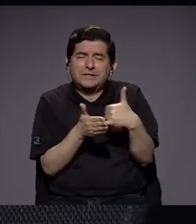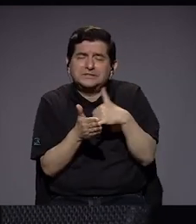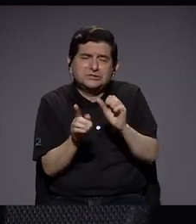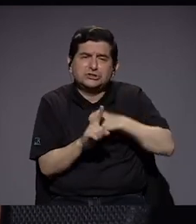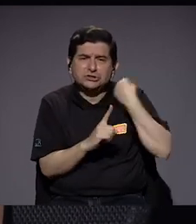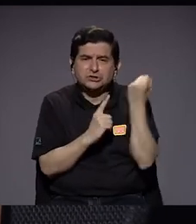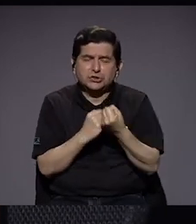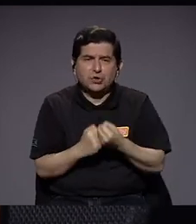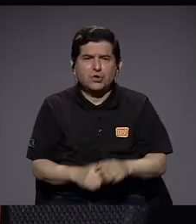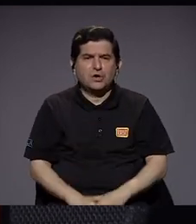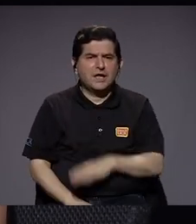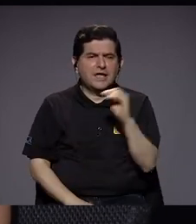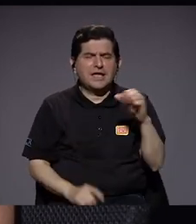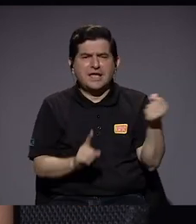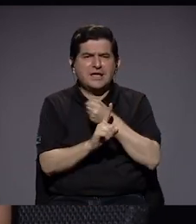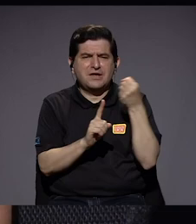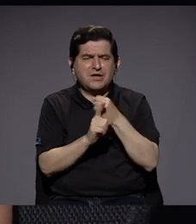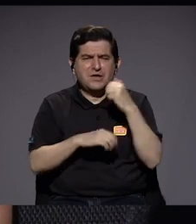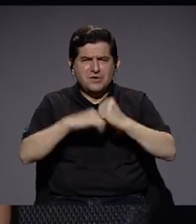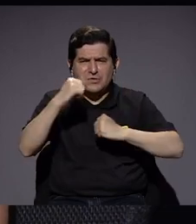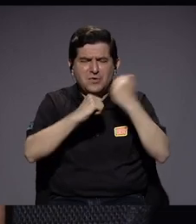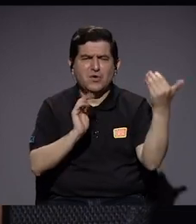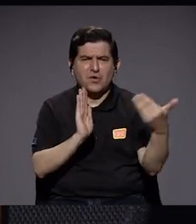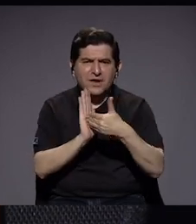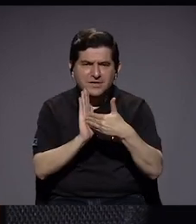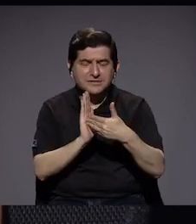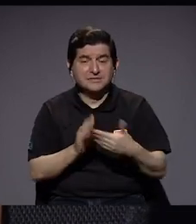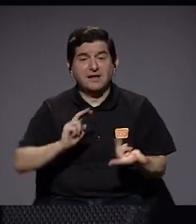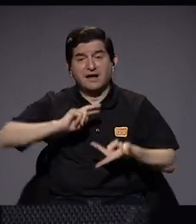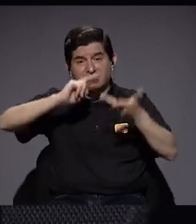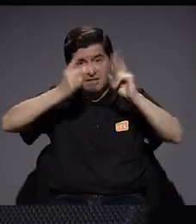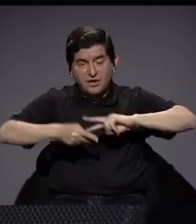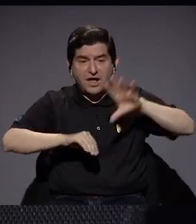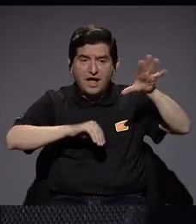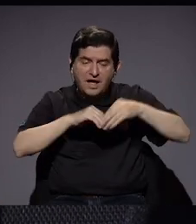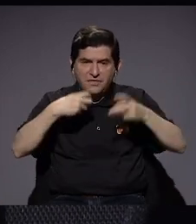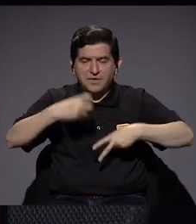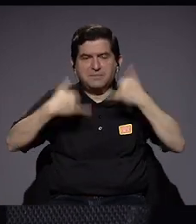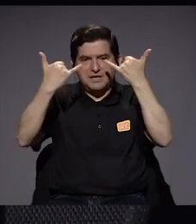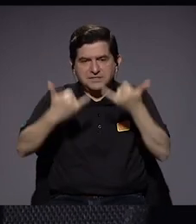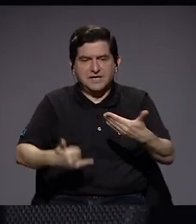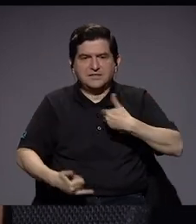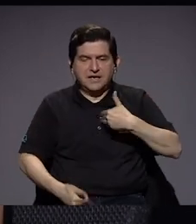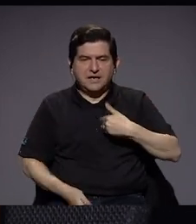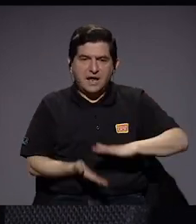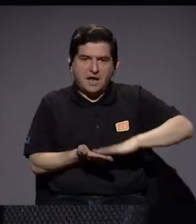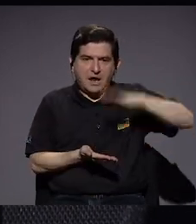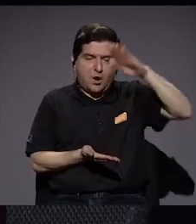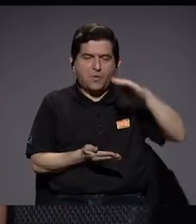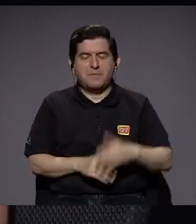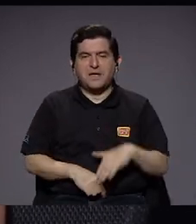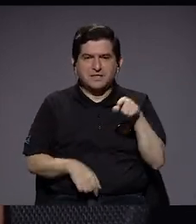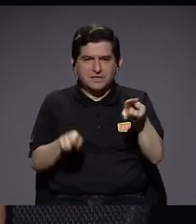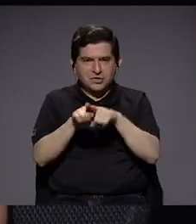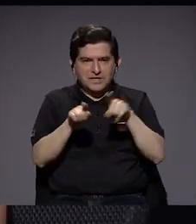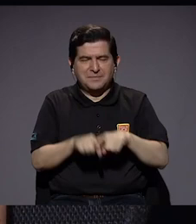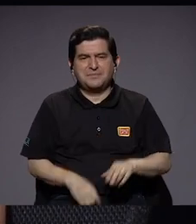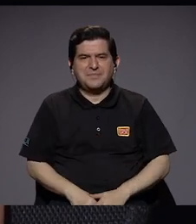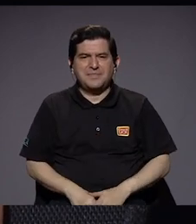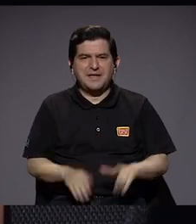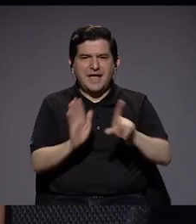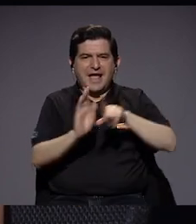vulnerables y con mayor violencia estructural, porque lo contrario, además de los problemas que ya tenemos tendríamos un aumento de la delincuencia.